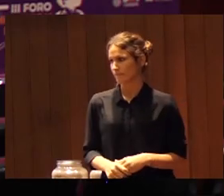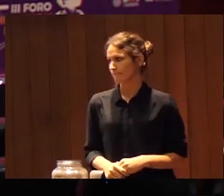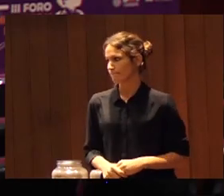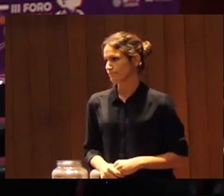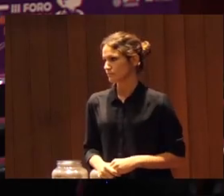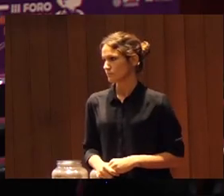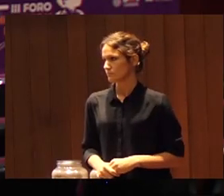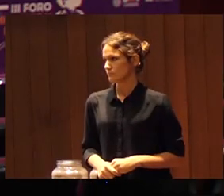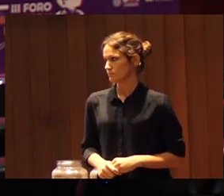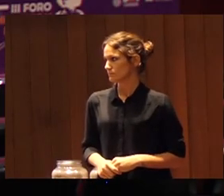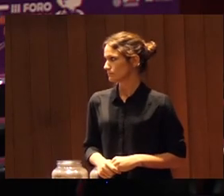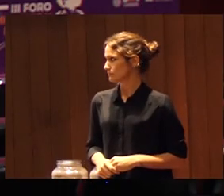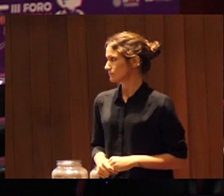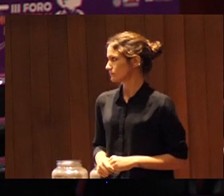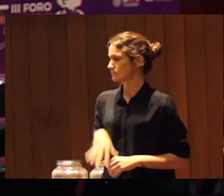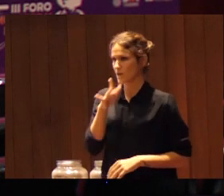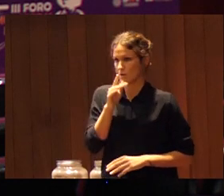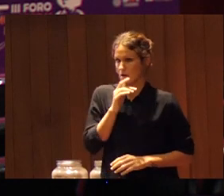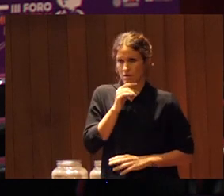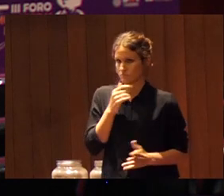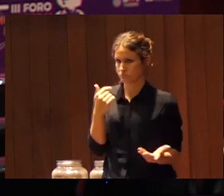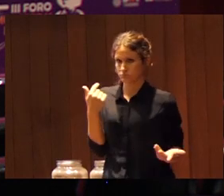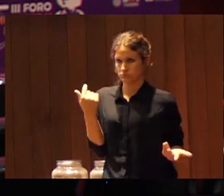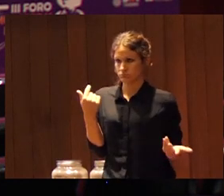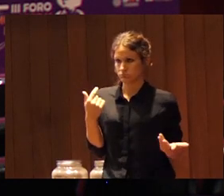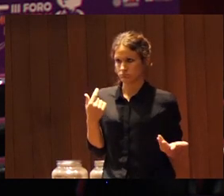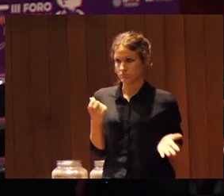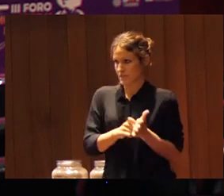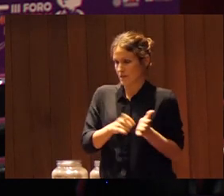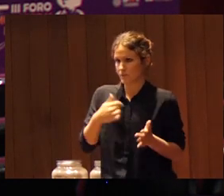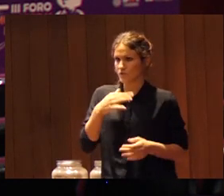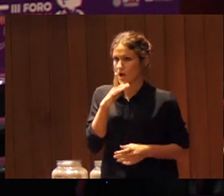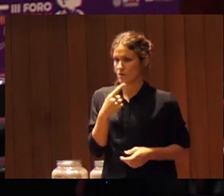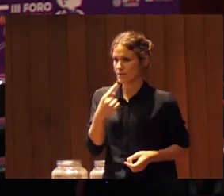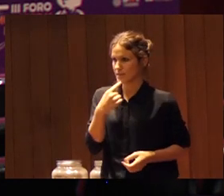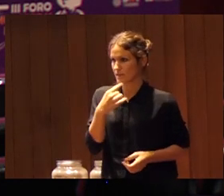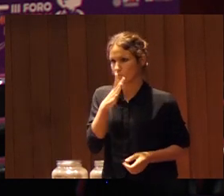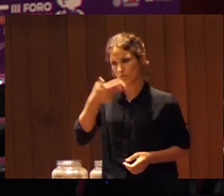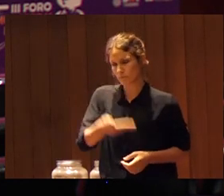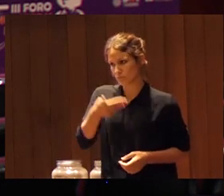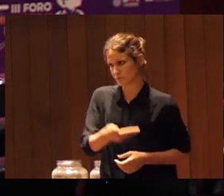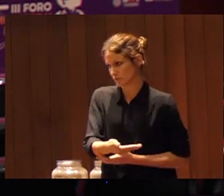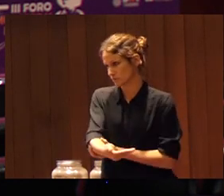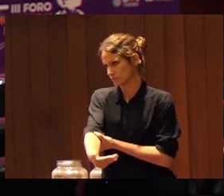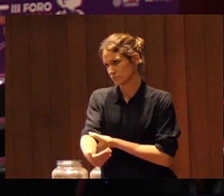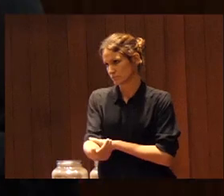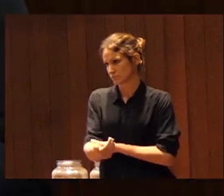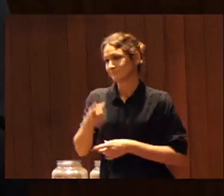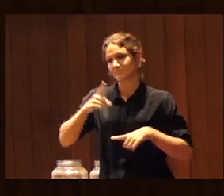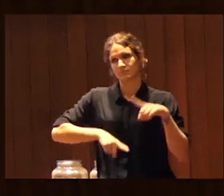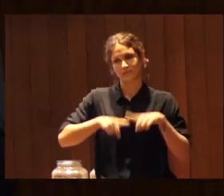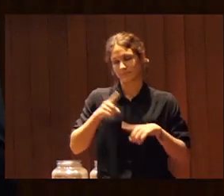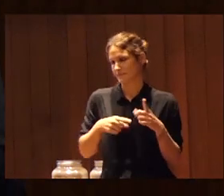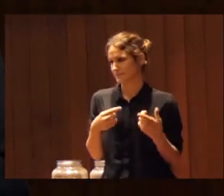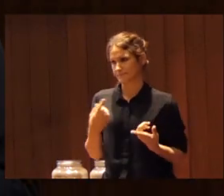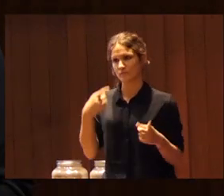sí rápidamente voy a decir un par de cosas porque creo que es importante en este sentido que depende depende del objetivo